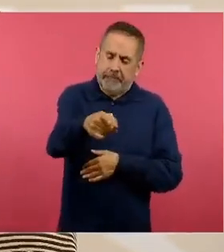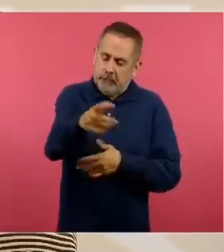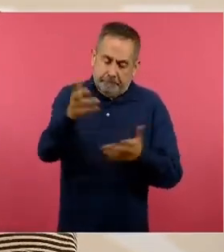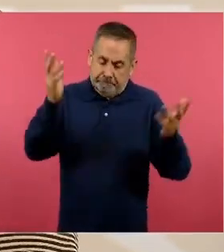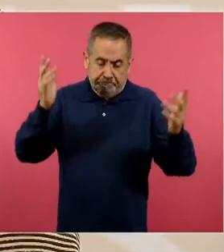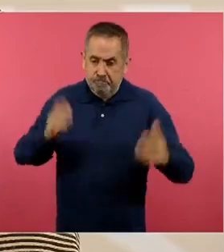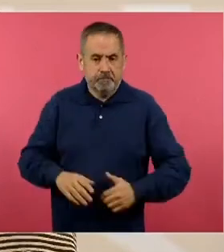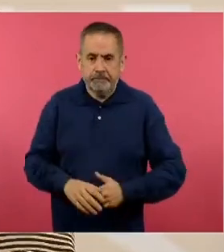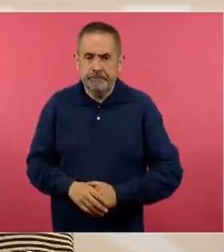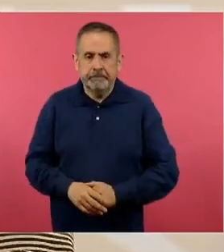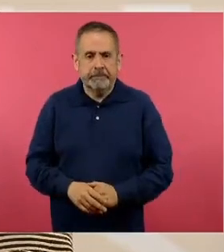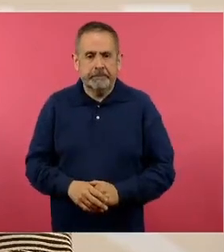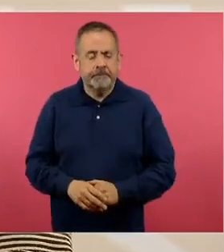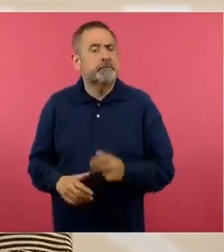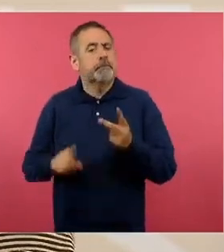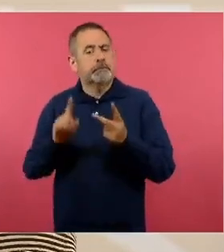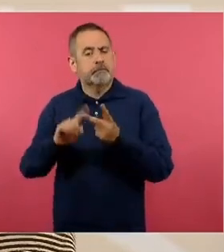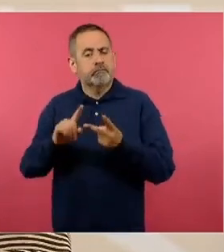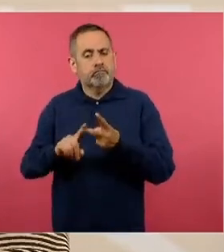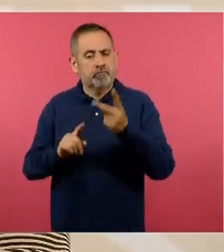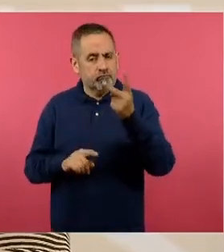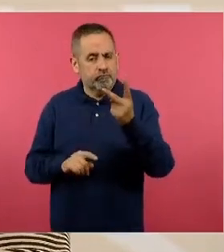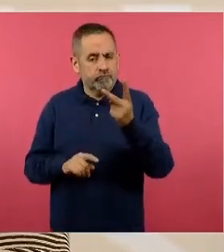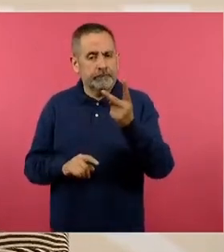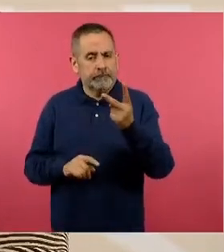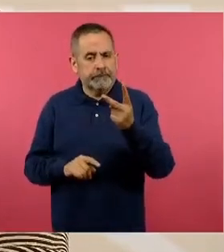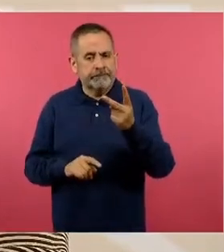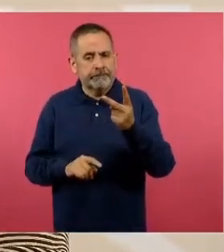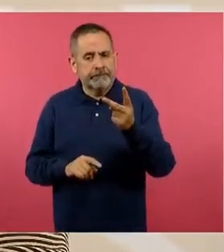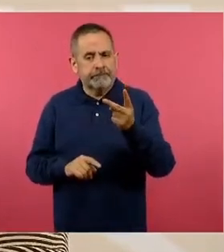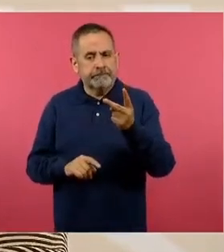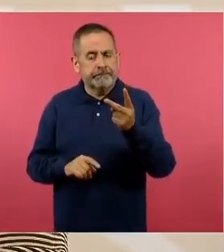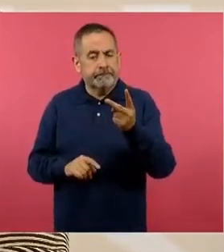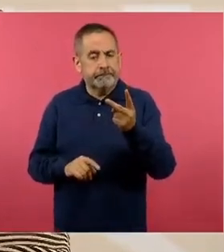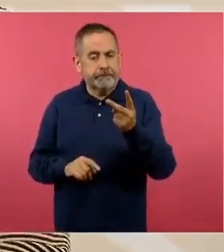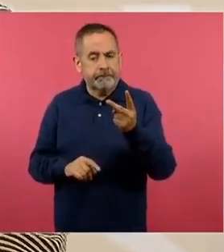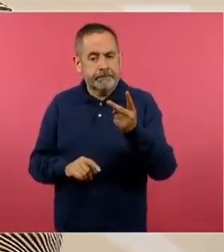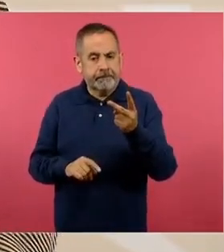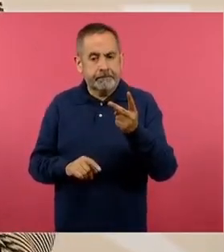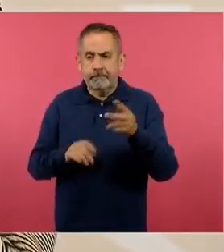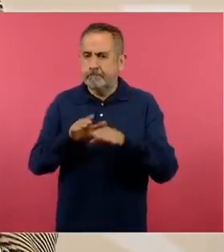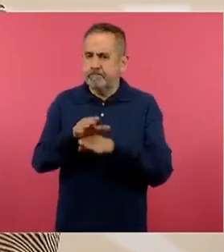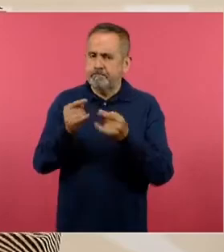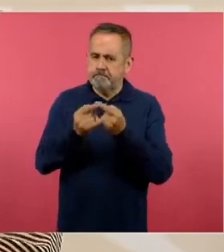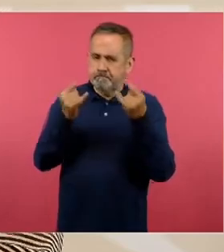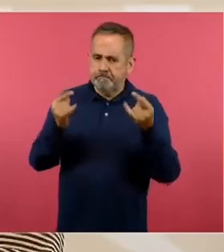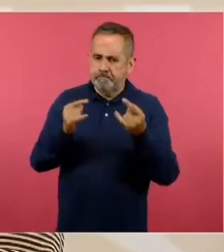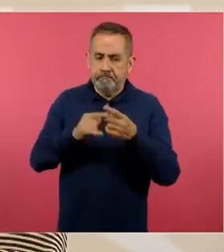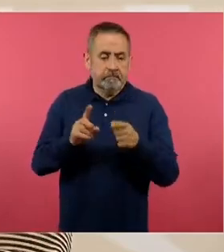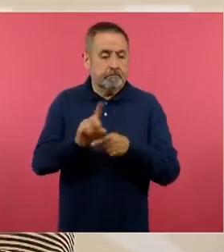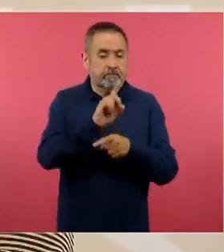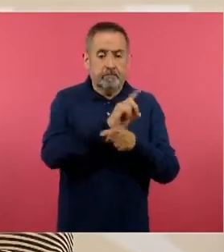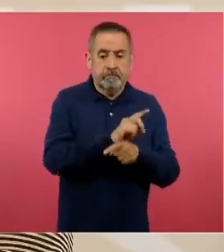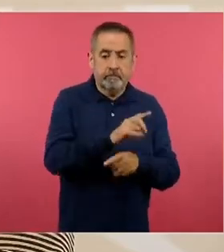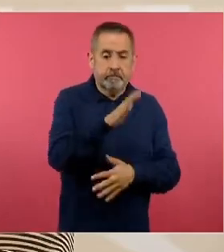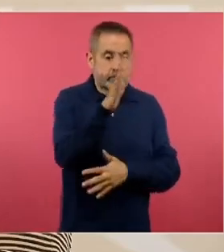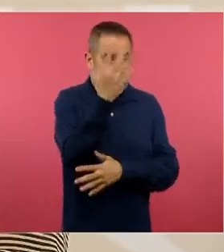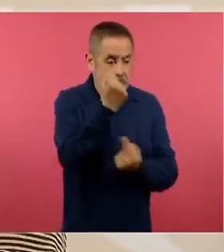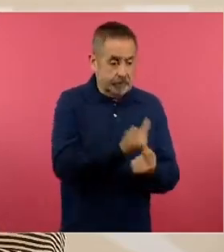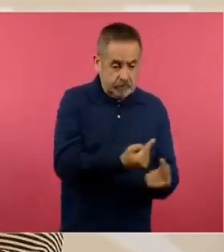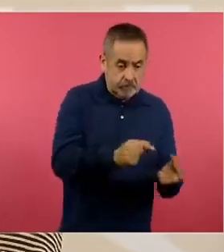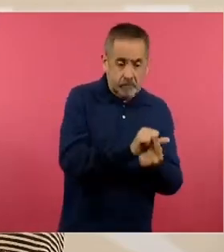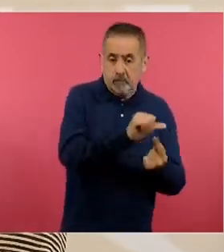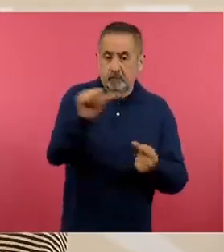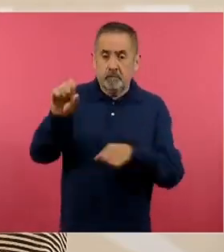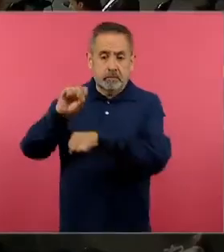segunda cuestión me parece que también hay una la cuestión de la historia está desde preescolar hasta secundaria